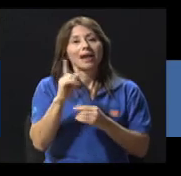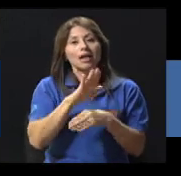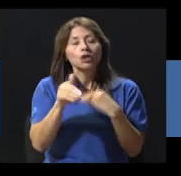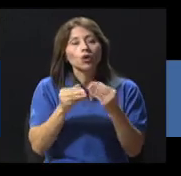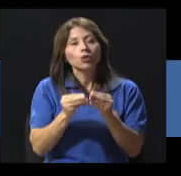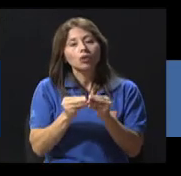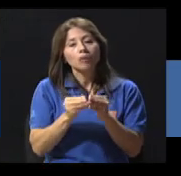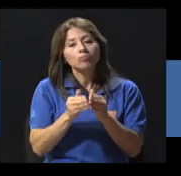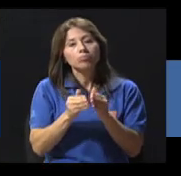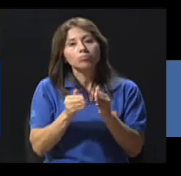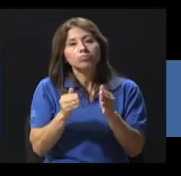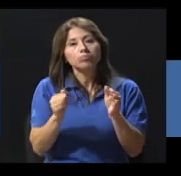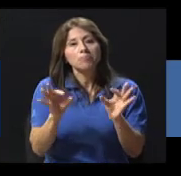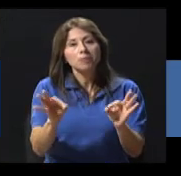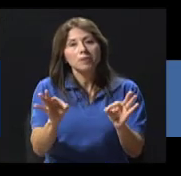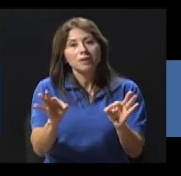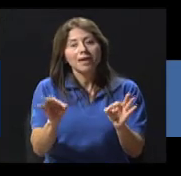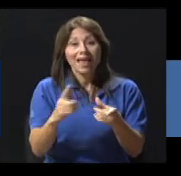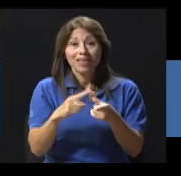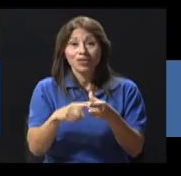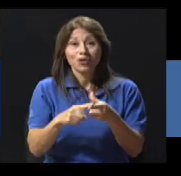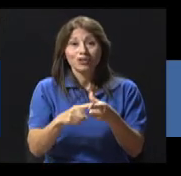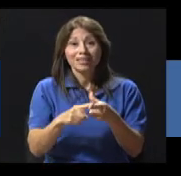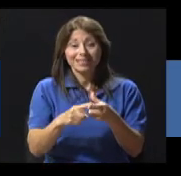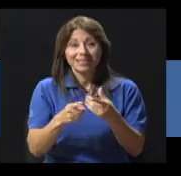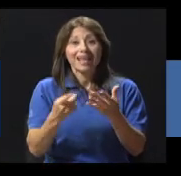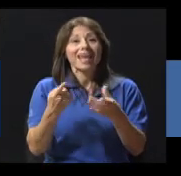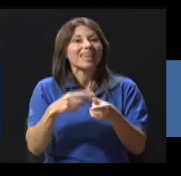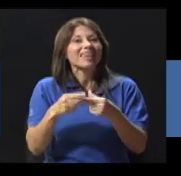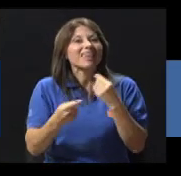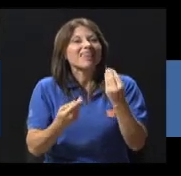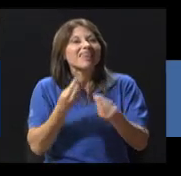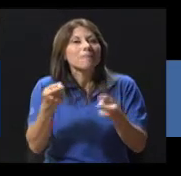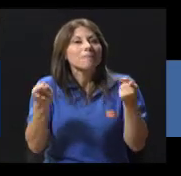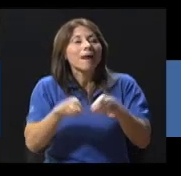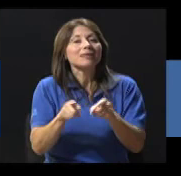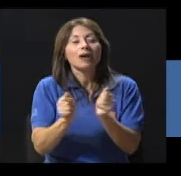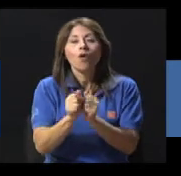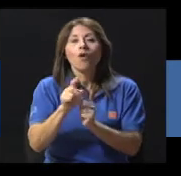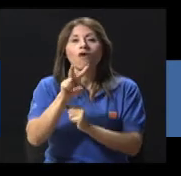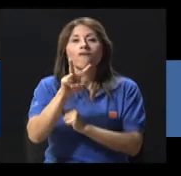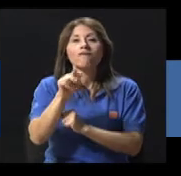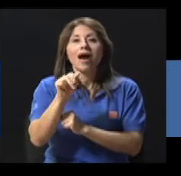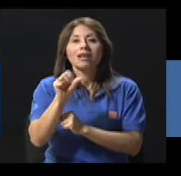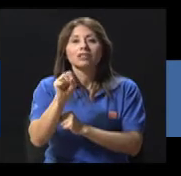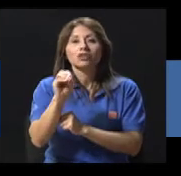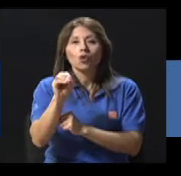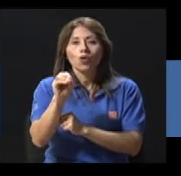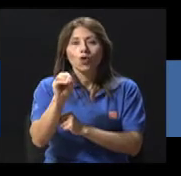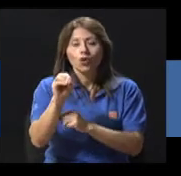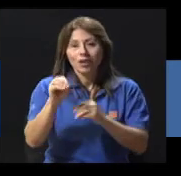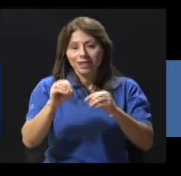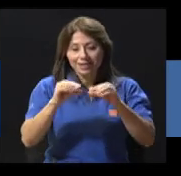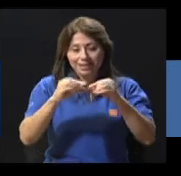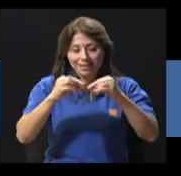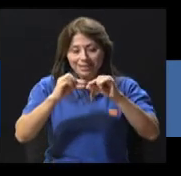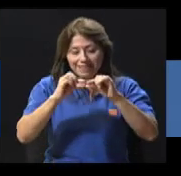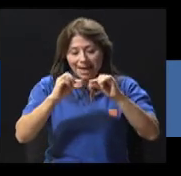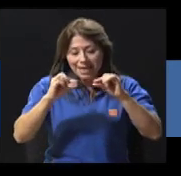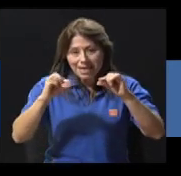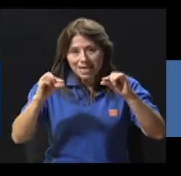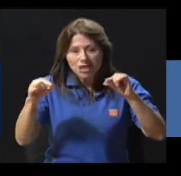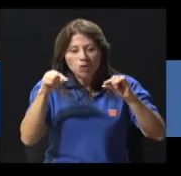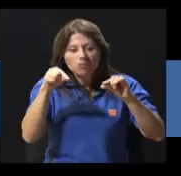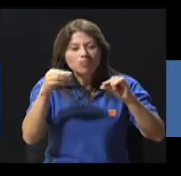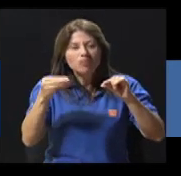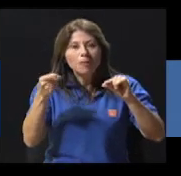El otro componente es el contenido, el volumen dentro del vaso sanguíneo, el volumen sanguíneo. Para que quede más claro,